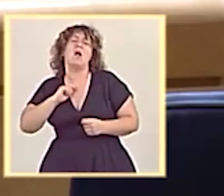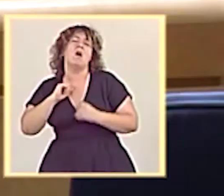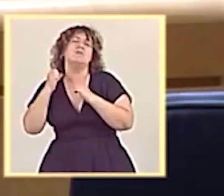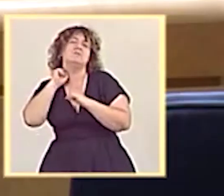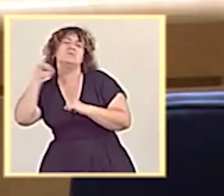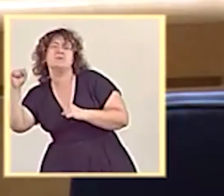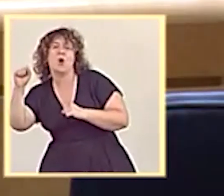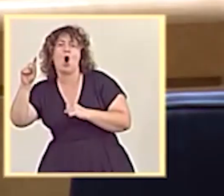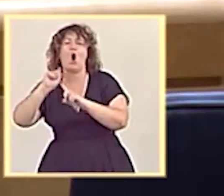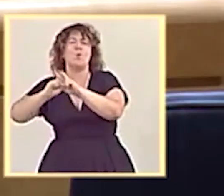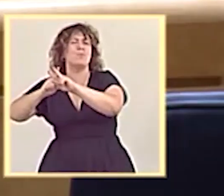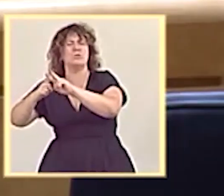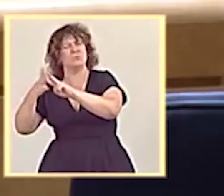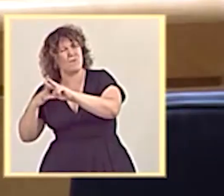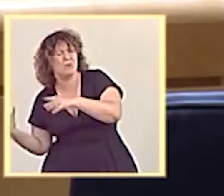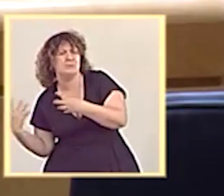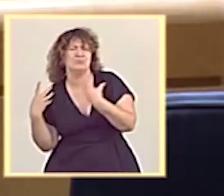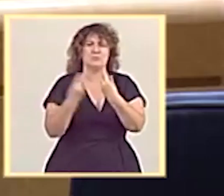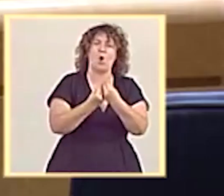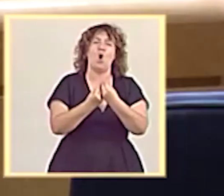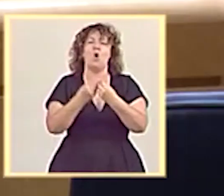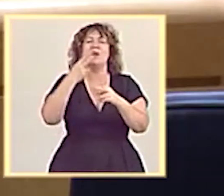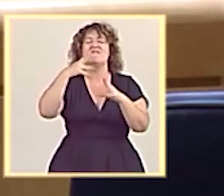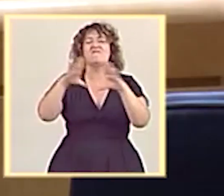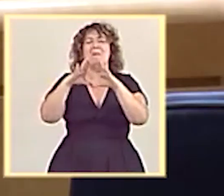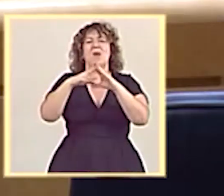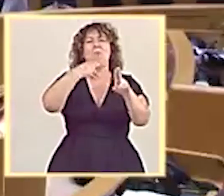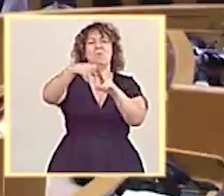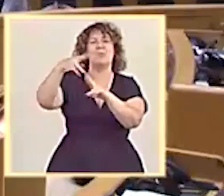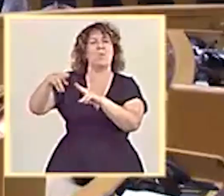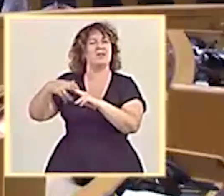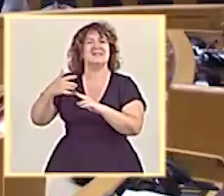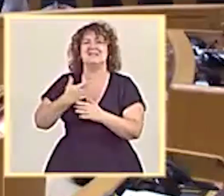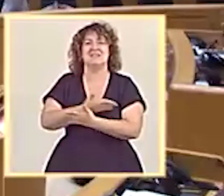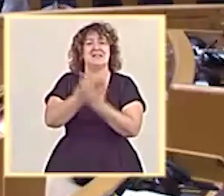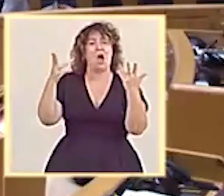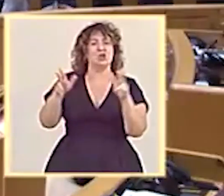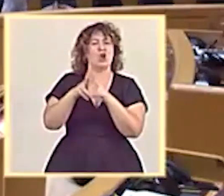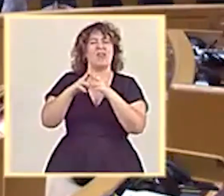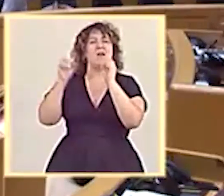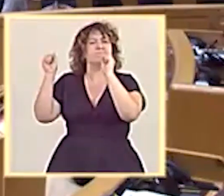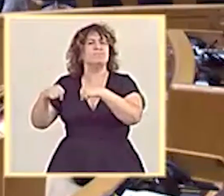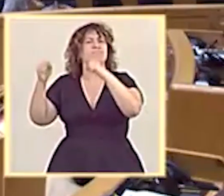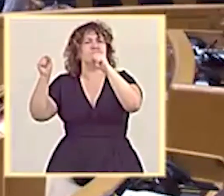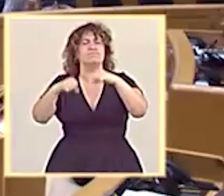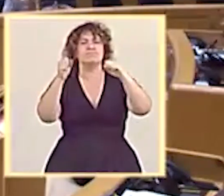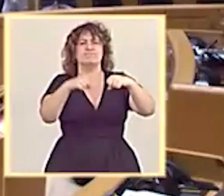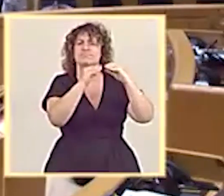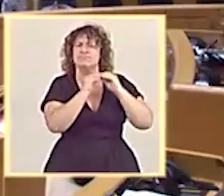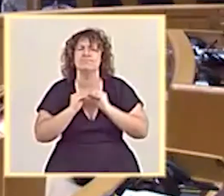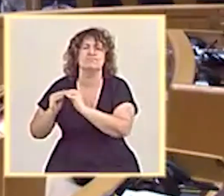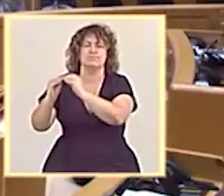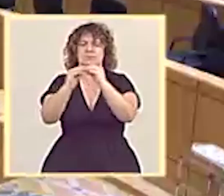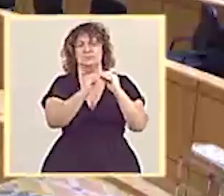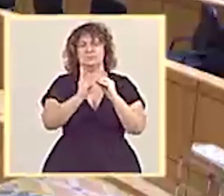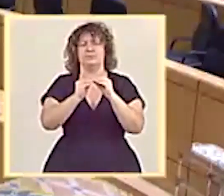y para que se sumen a las políticas feministas, que son ya un consenso en nuestra sociedad. Muchas gracias, señoría.